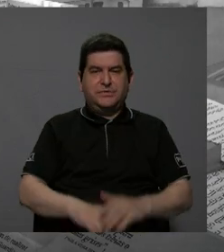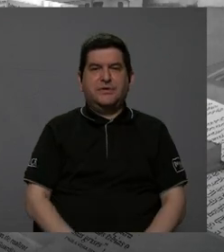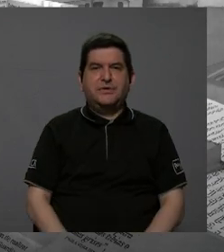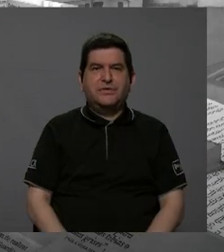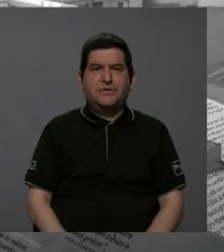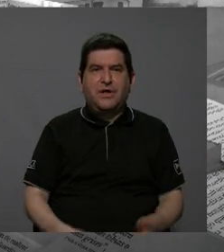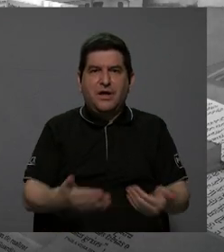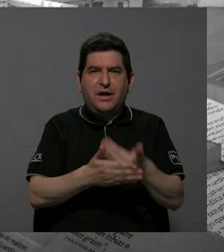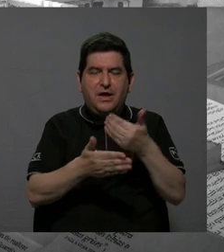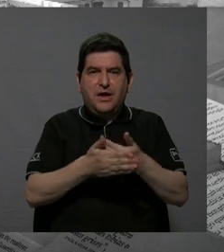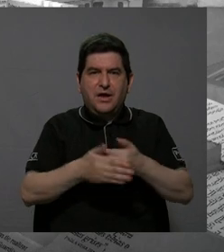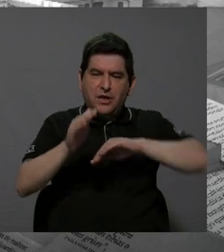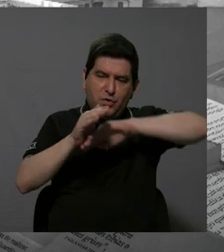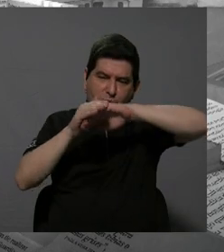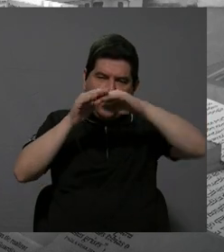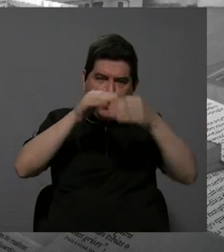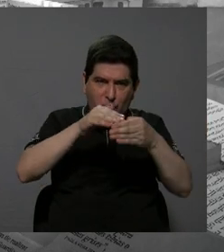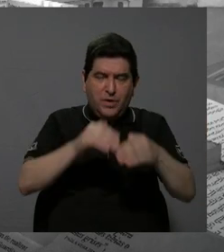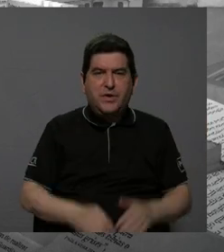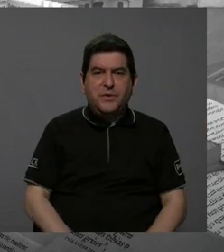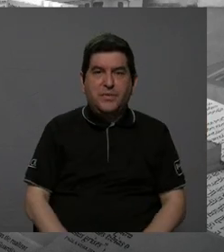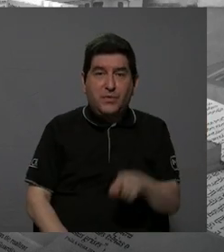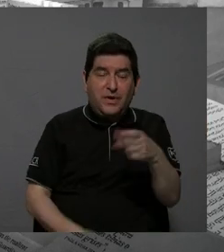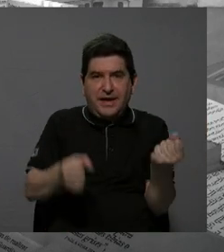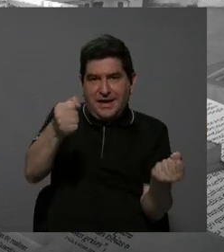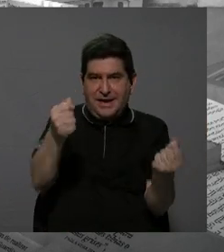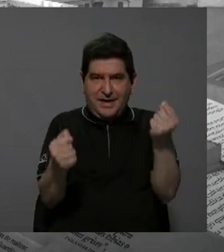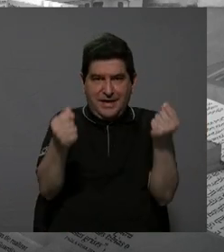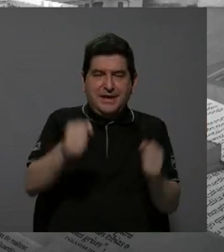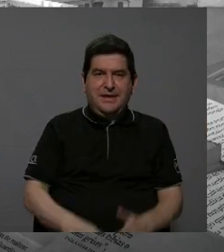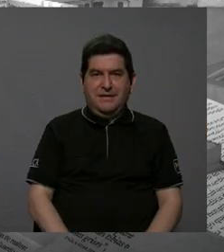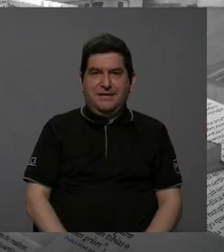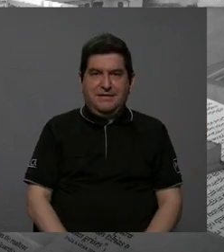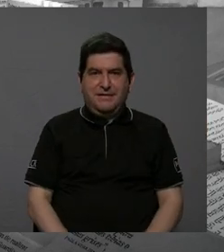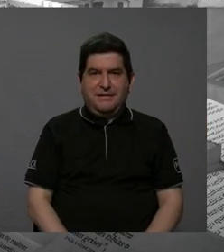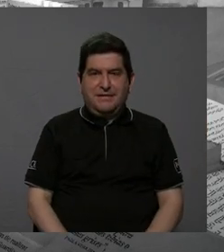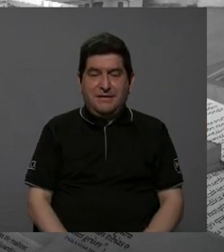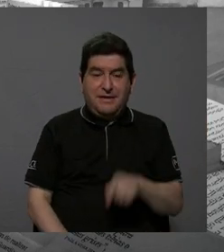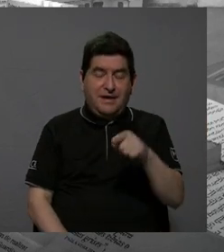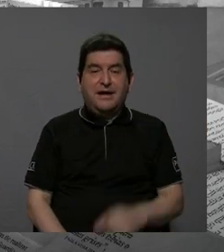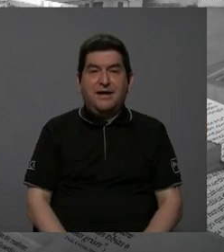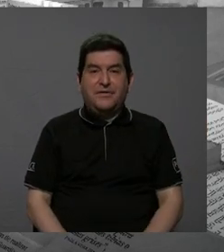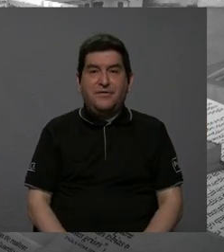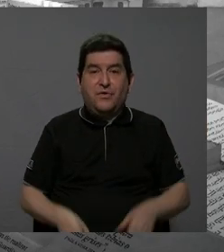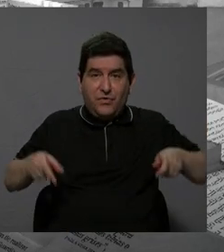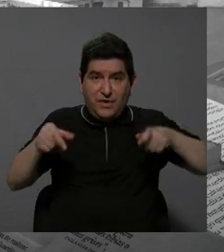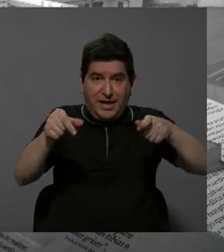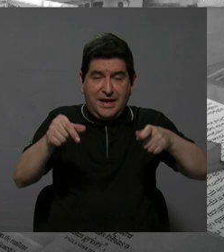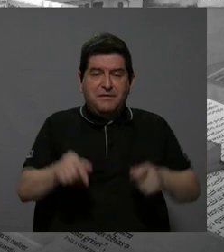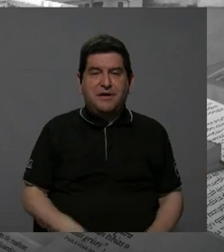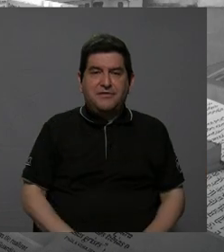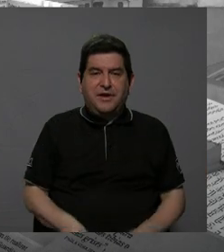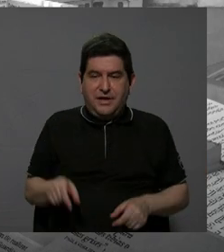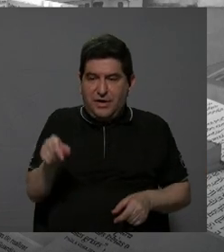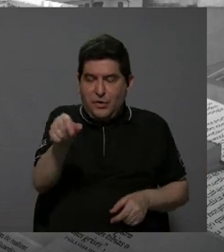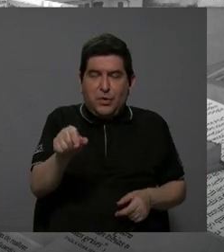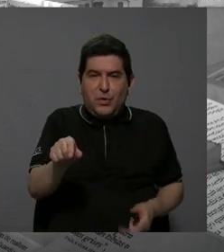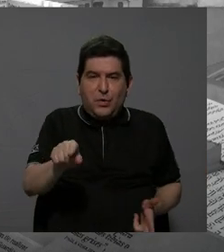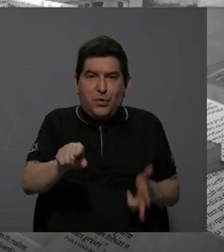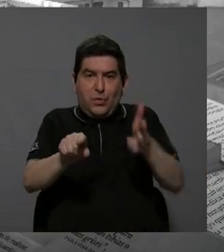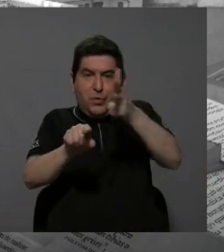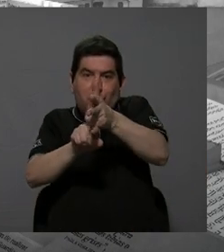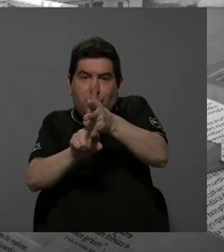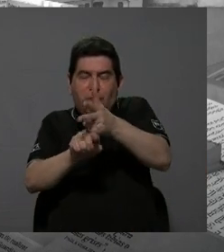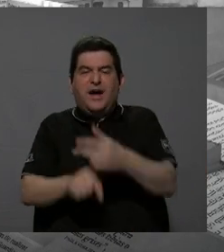viaducto que se abrió, en donde el vehículo se subió en la barrera, eso se da por la falta de un